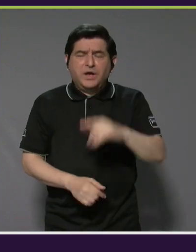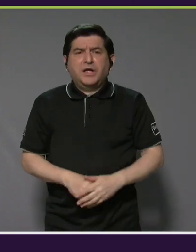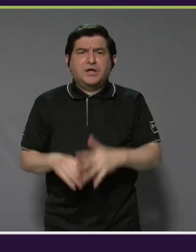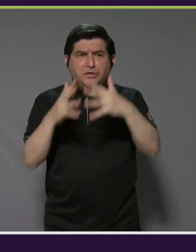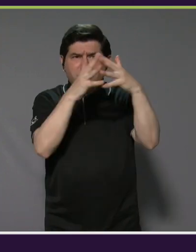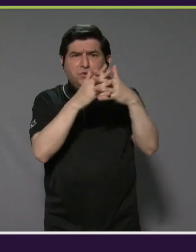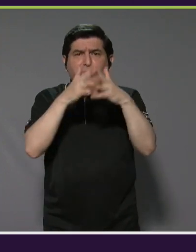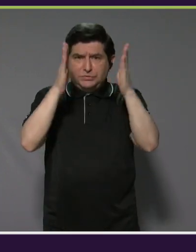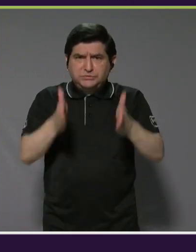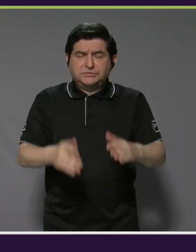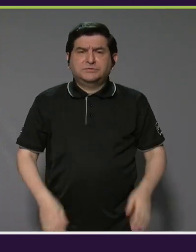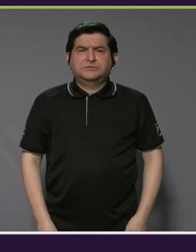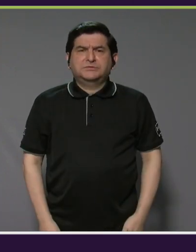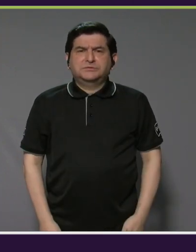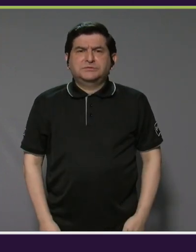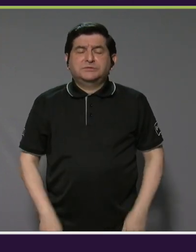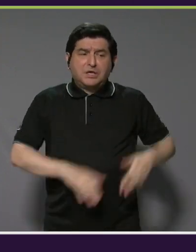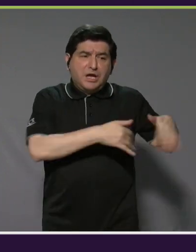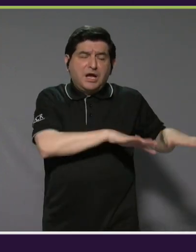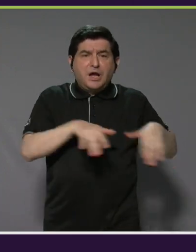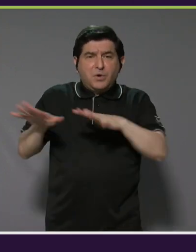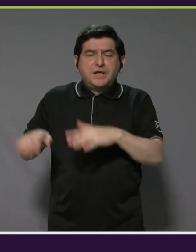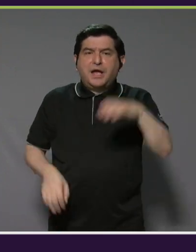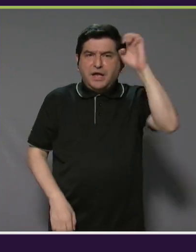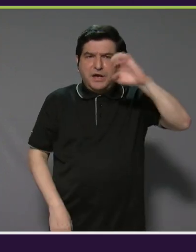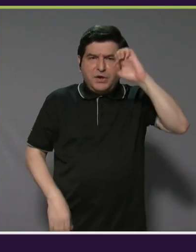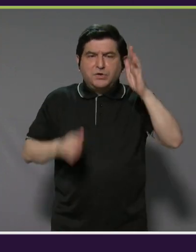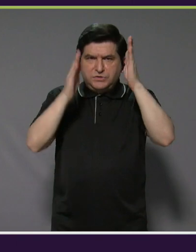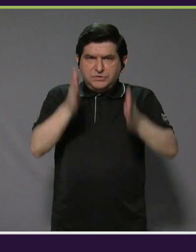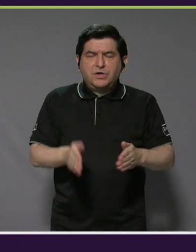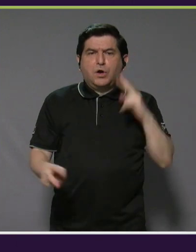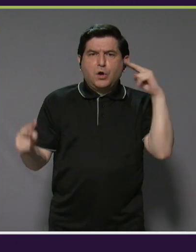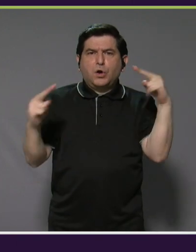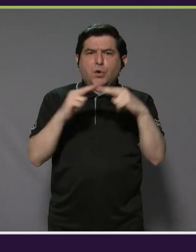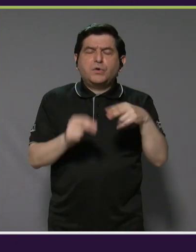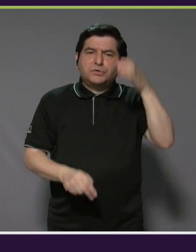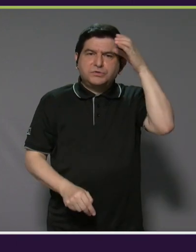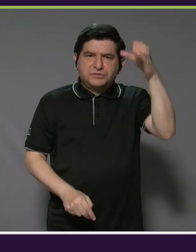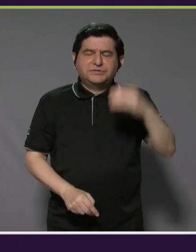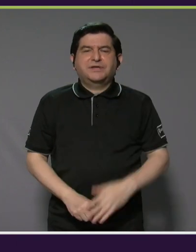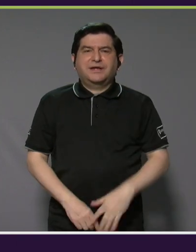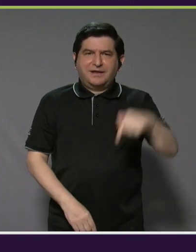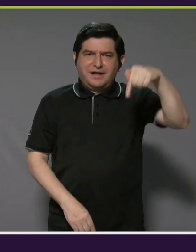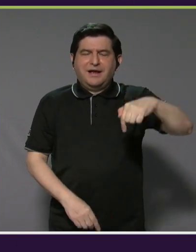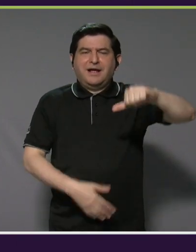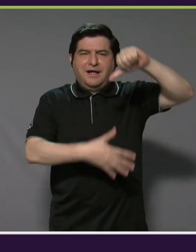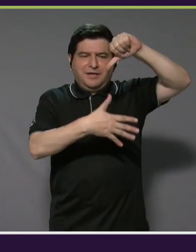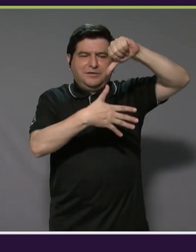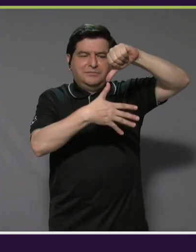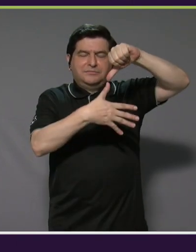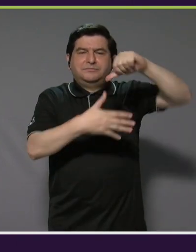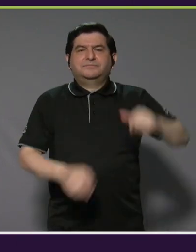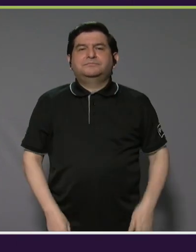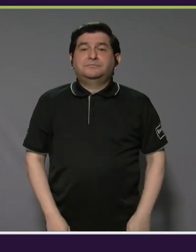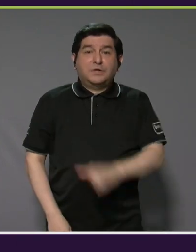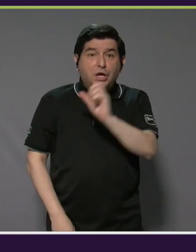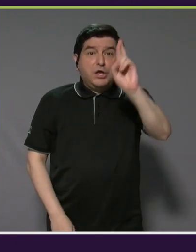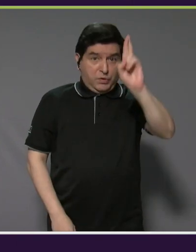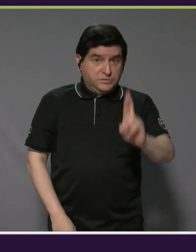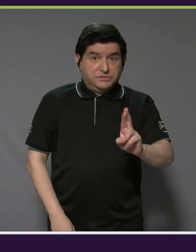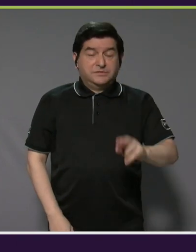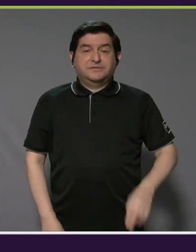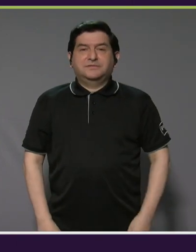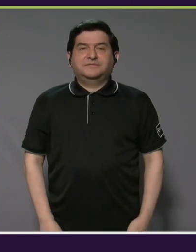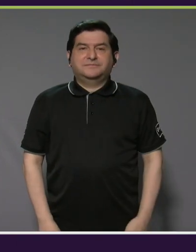americanos, los hawaianos, los europeos, para que conozcan esta cultura de Sudamérica, de Costa Rica,